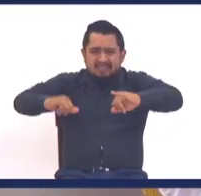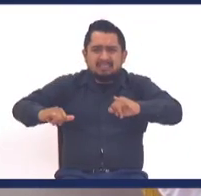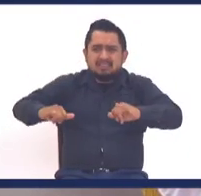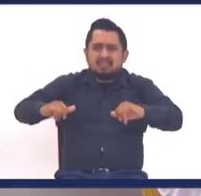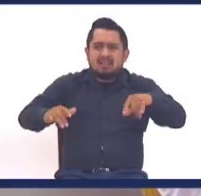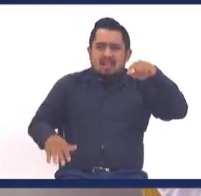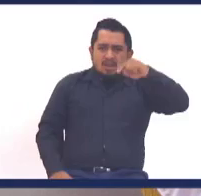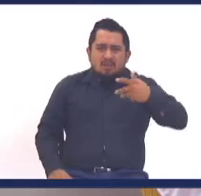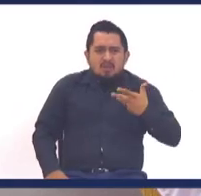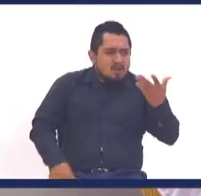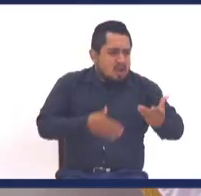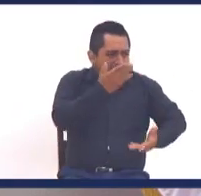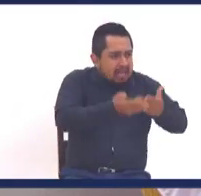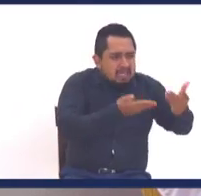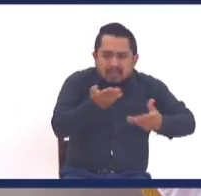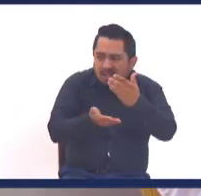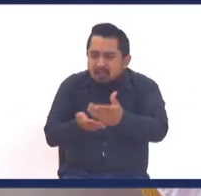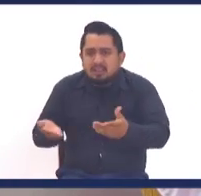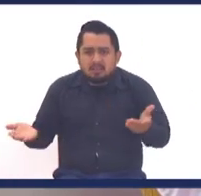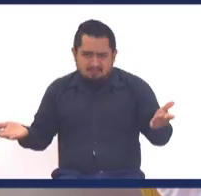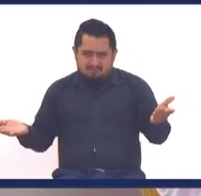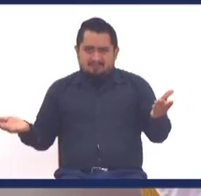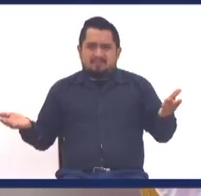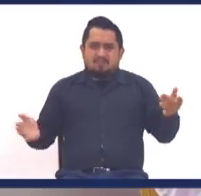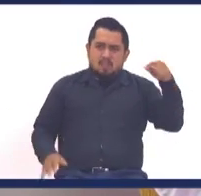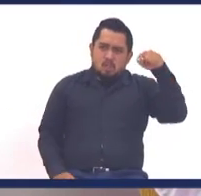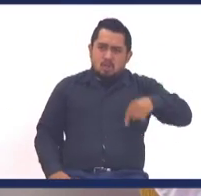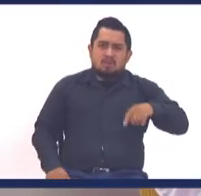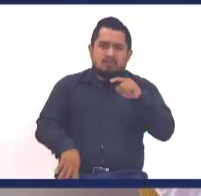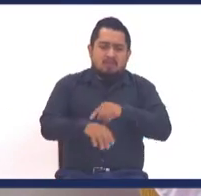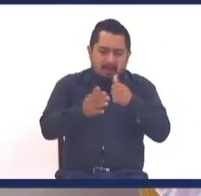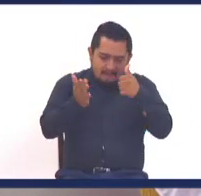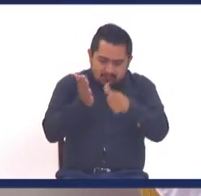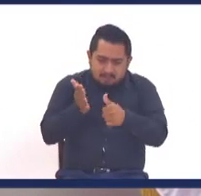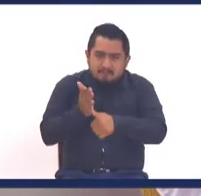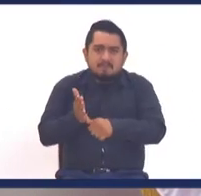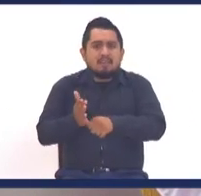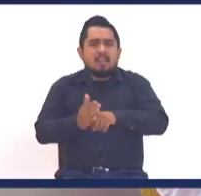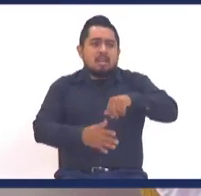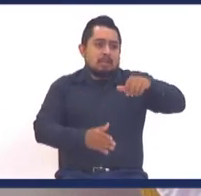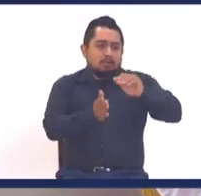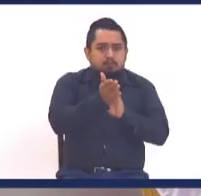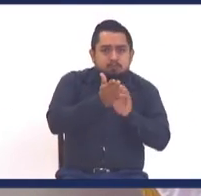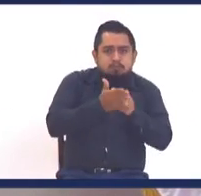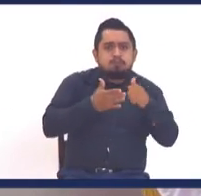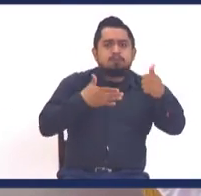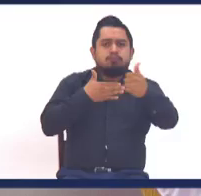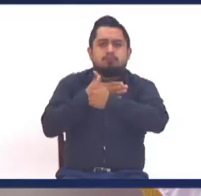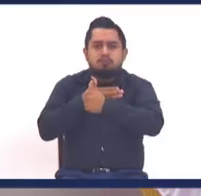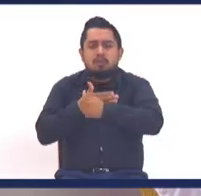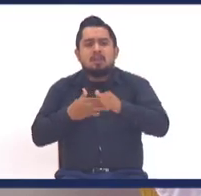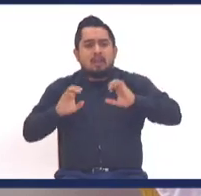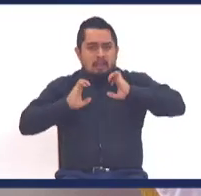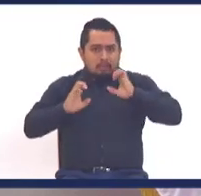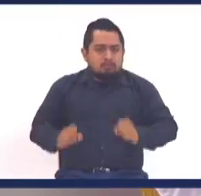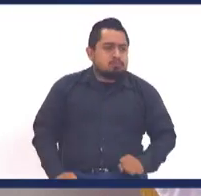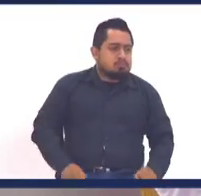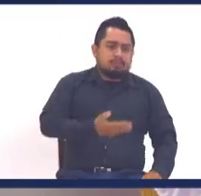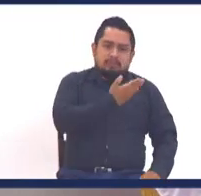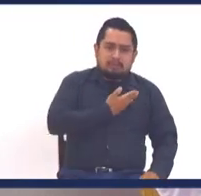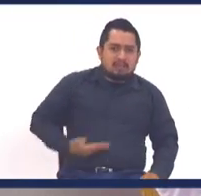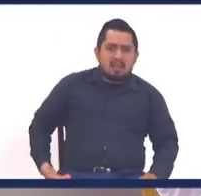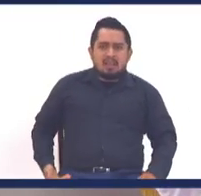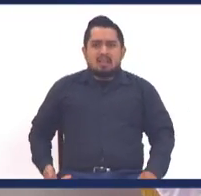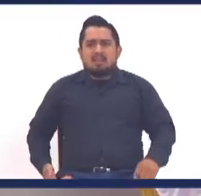que tal si nos quedamos, ayudando los unos a los otros, que tal si los alcaldes, y que tal si los diputados, y que tal si la presidencia, el ejecutivo,